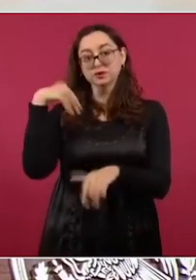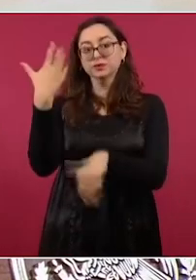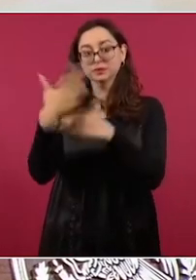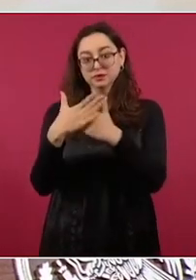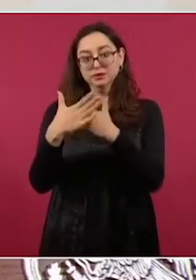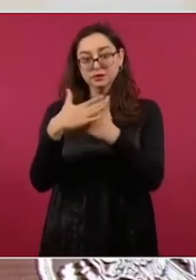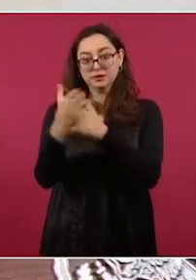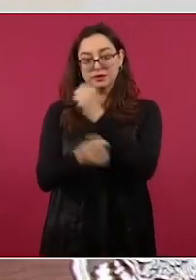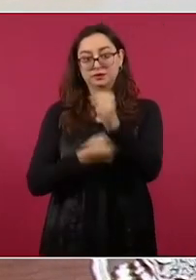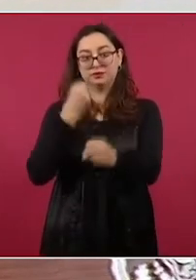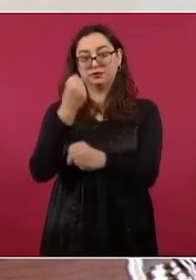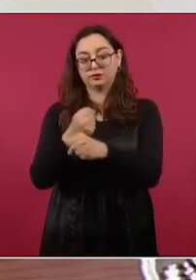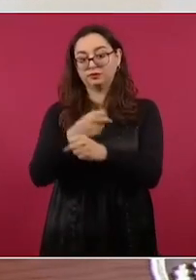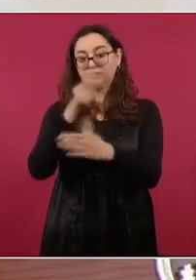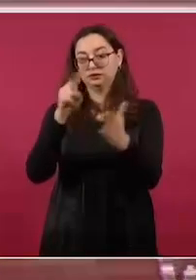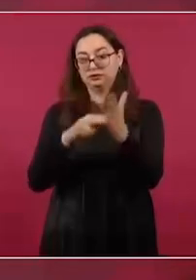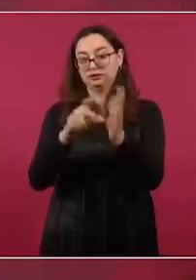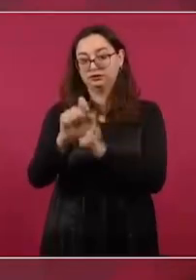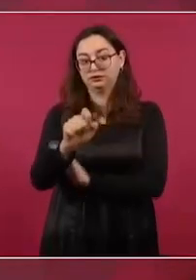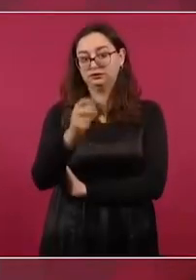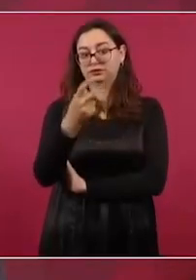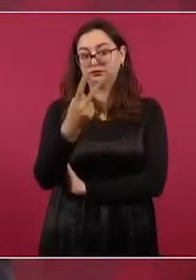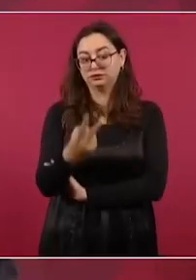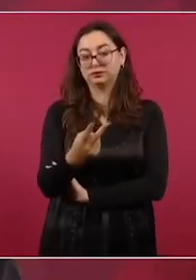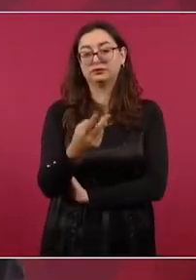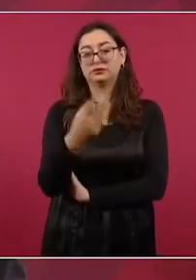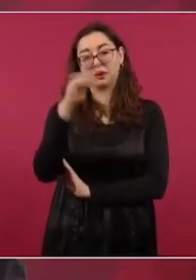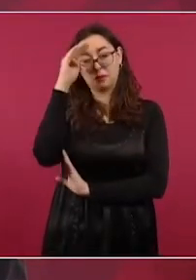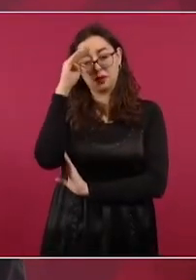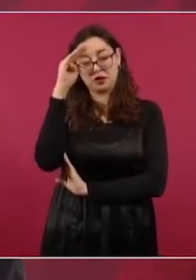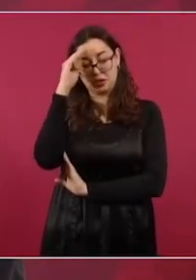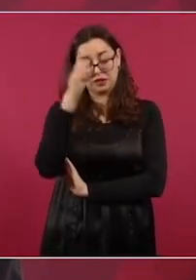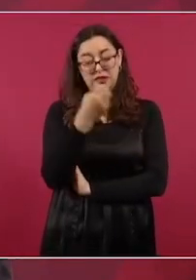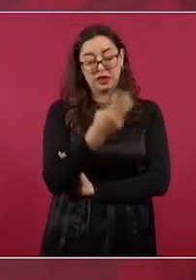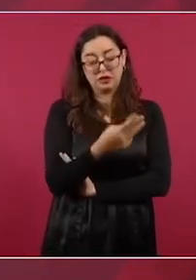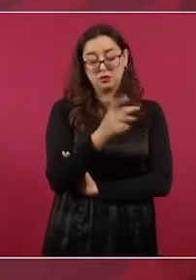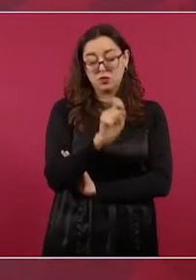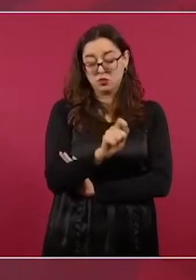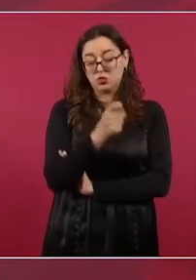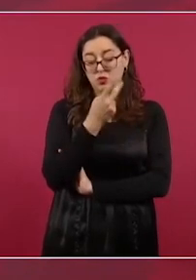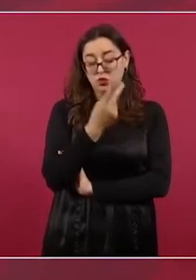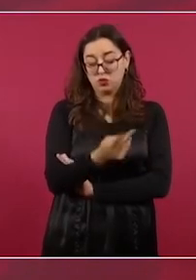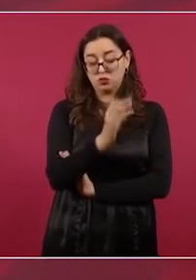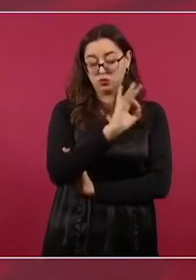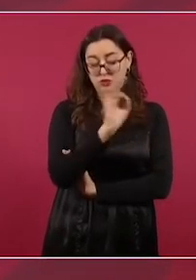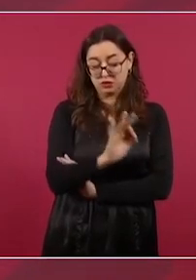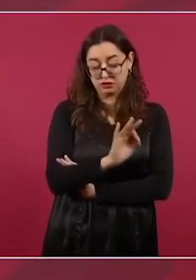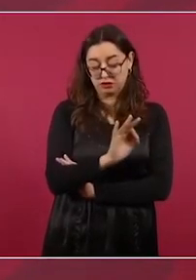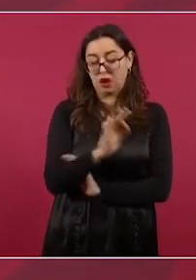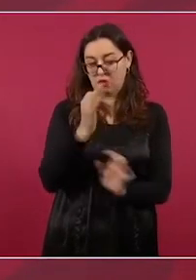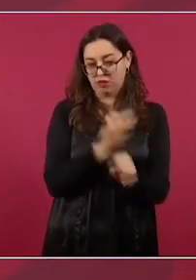De 3.2 a 3.5